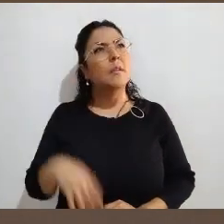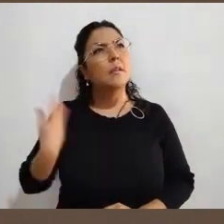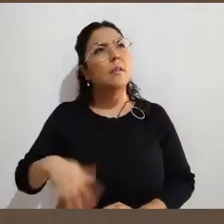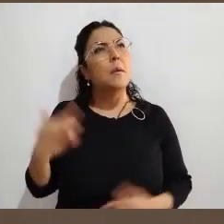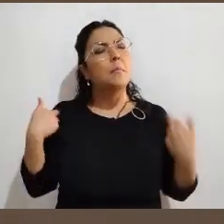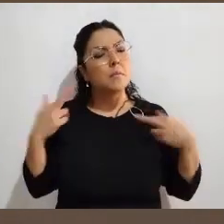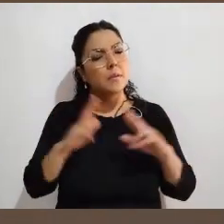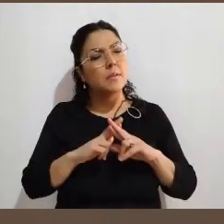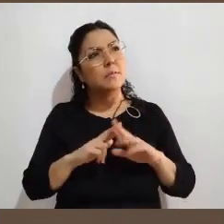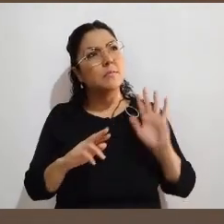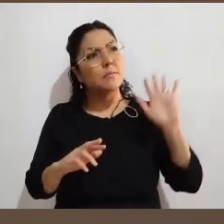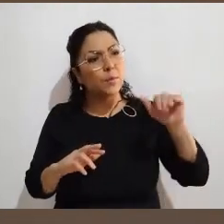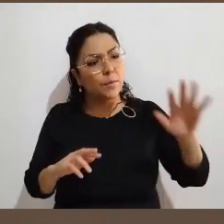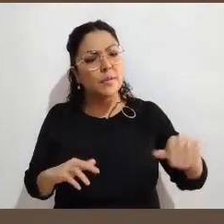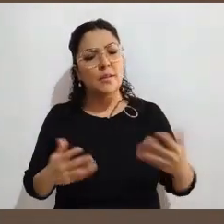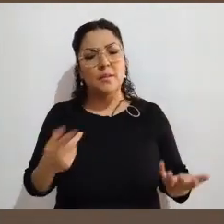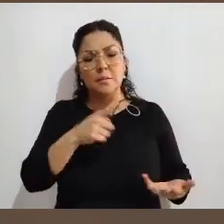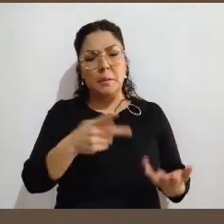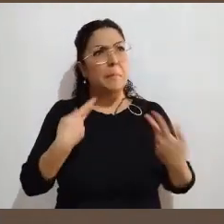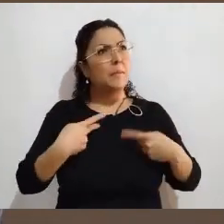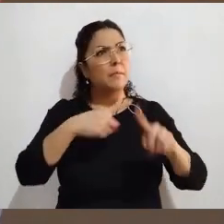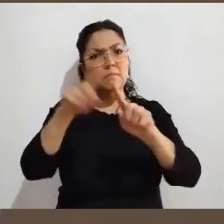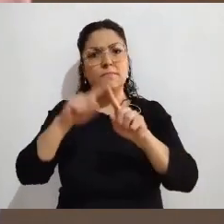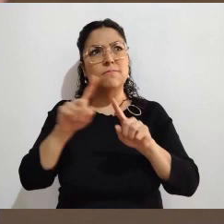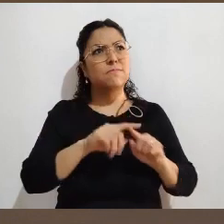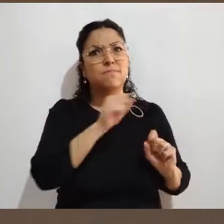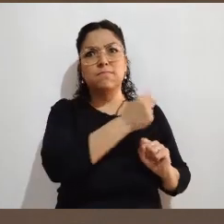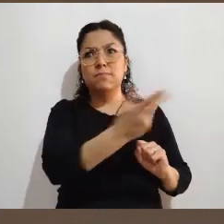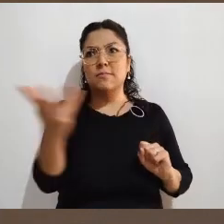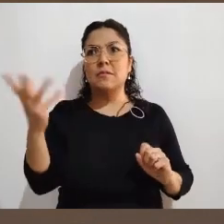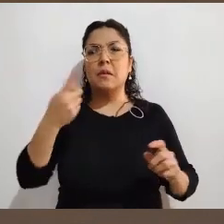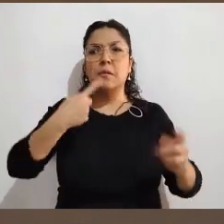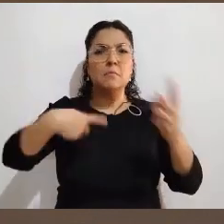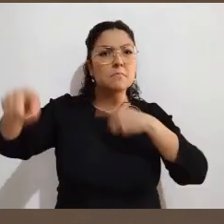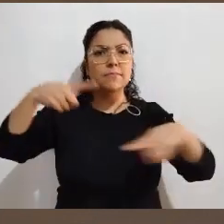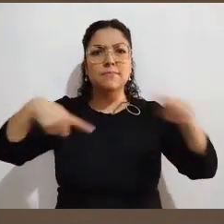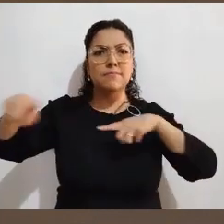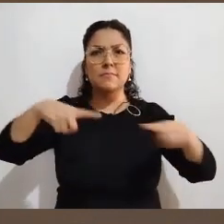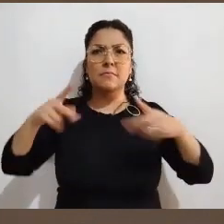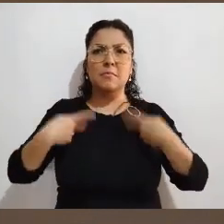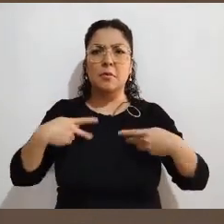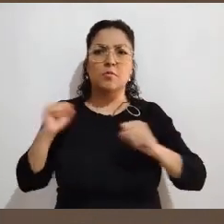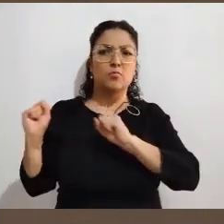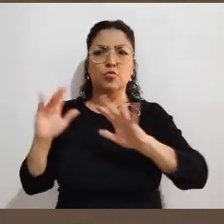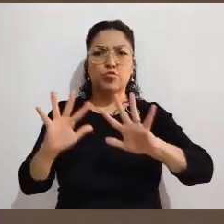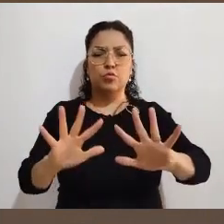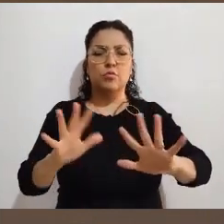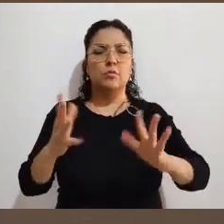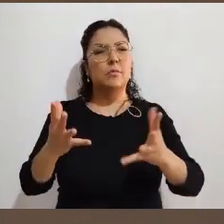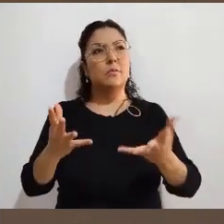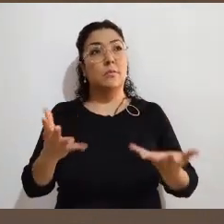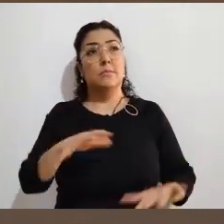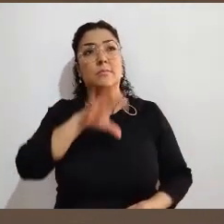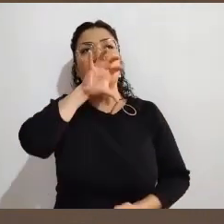oiga, maestro, yo no sabía que se mueve tanta gente para que yo vaya el día de la jornada electoral y deposite mi